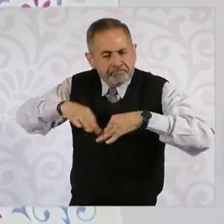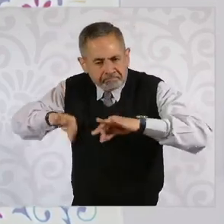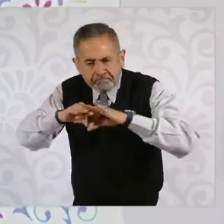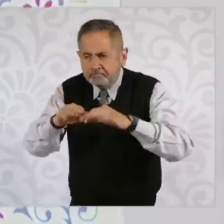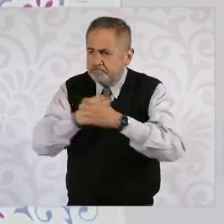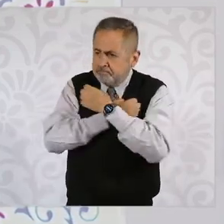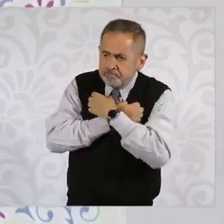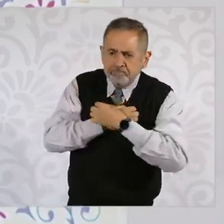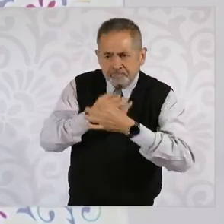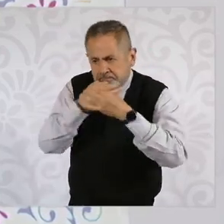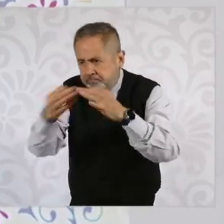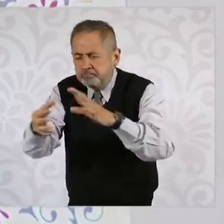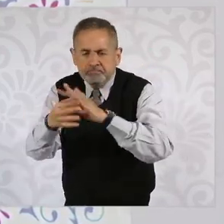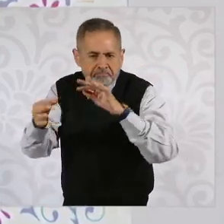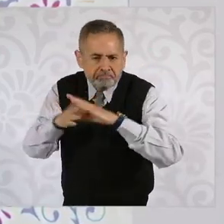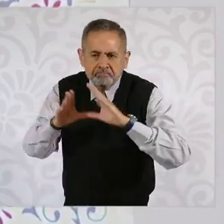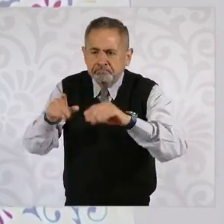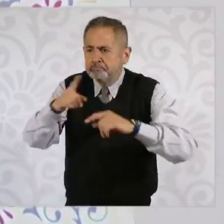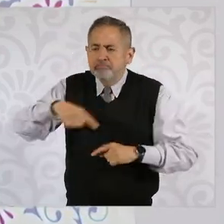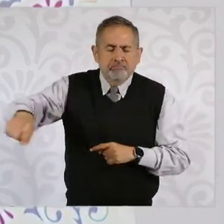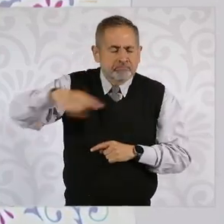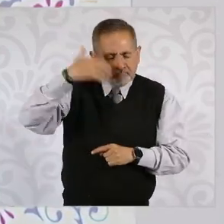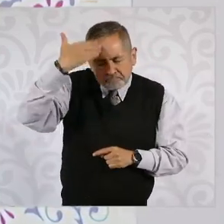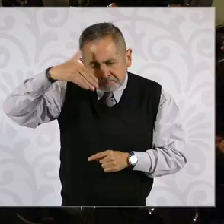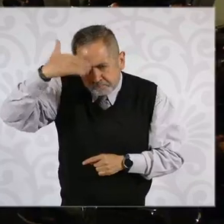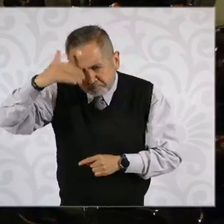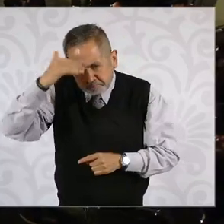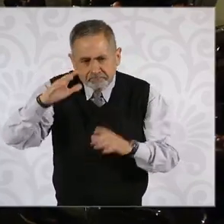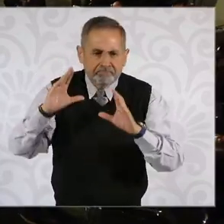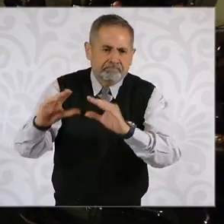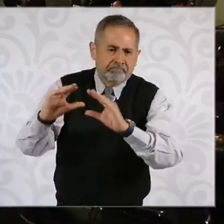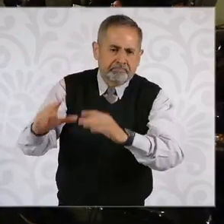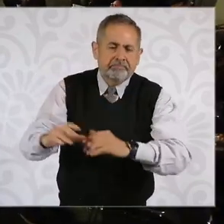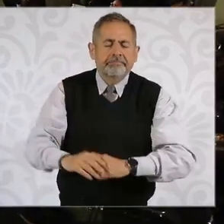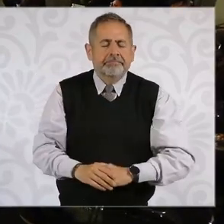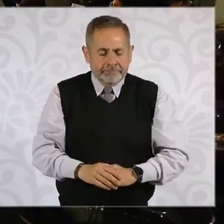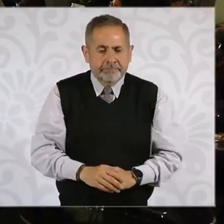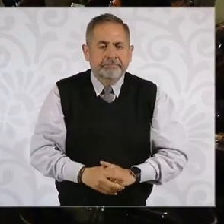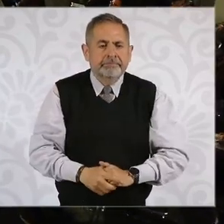de la educación social, comunitaria. Gracias.